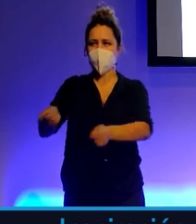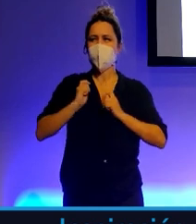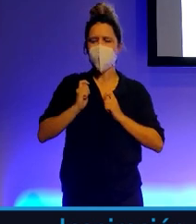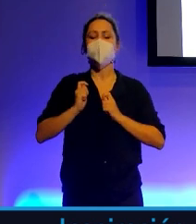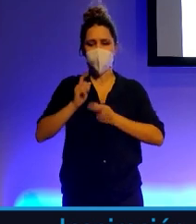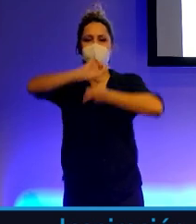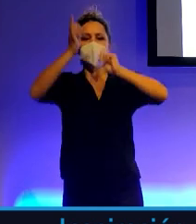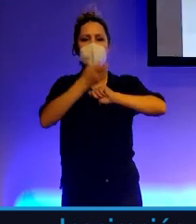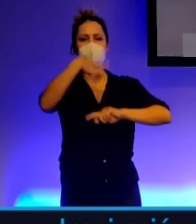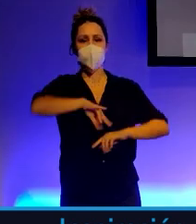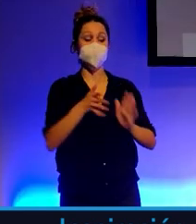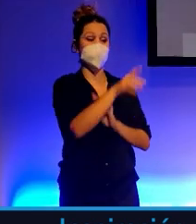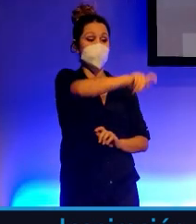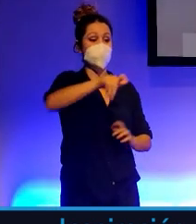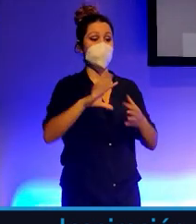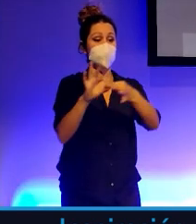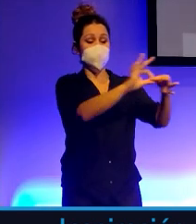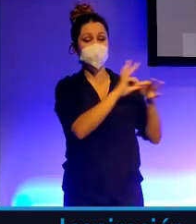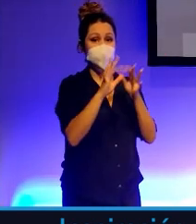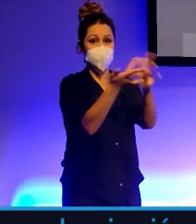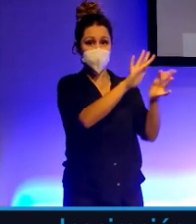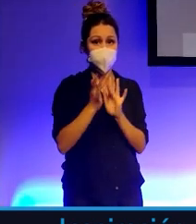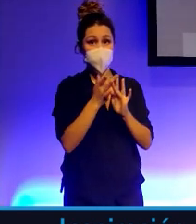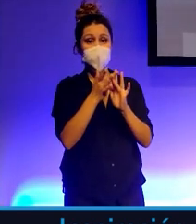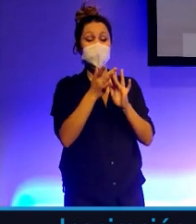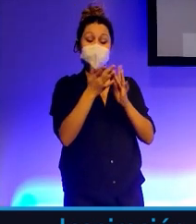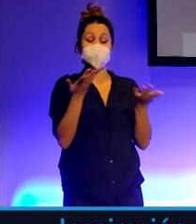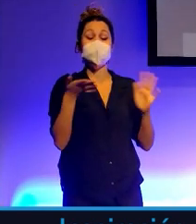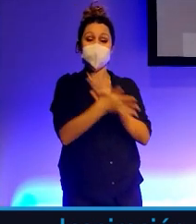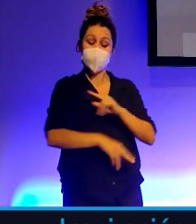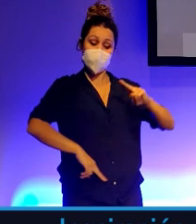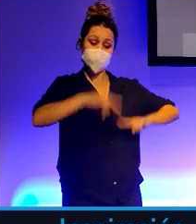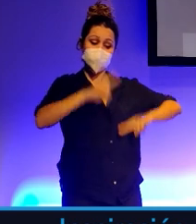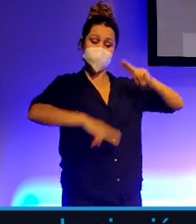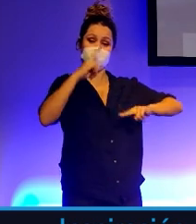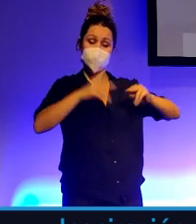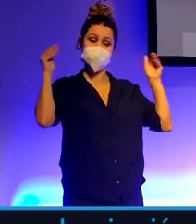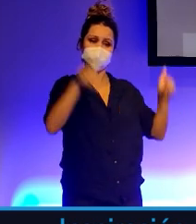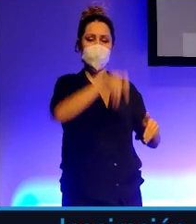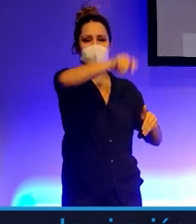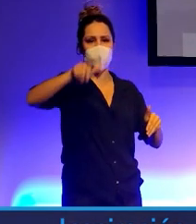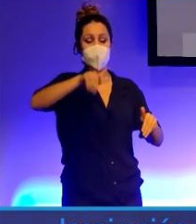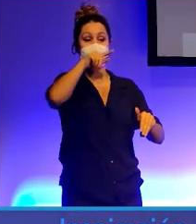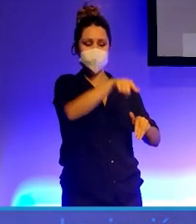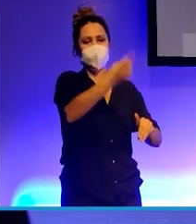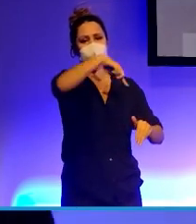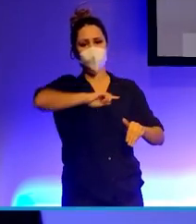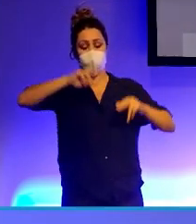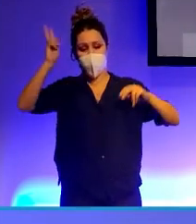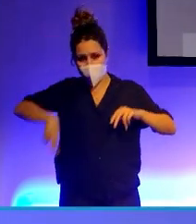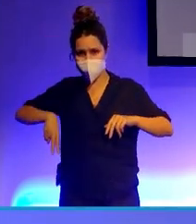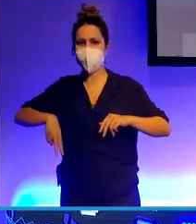uniendo a las personas, sigamos construyendo lo humano. Es lo que somos y es lo que seguiremos siendo. Muchísimas gracias, Tenerife, los quiero mucho.